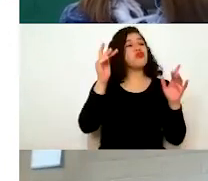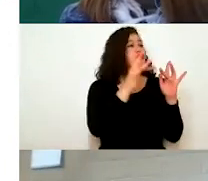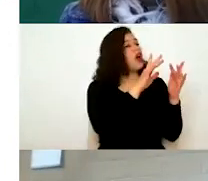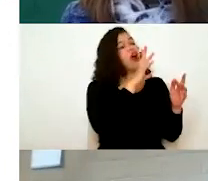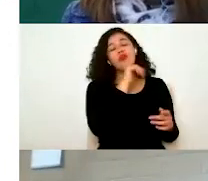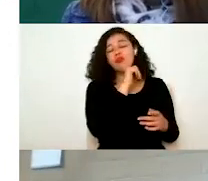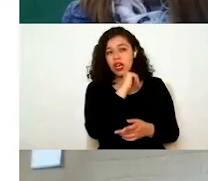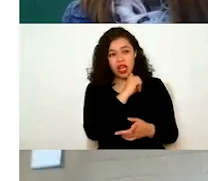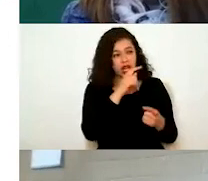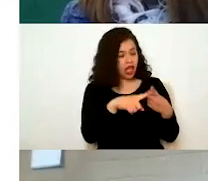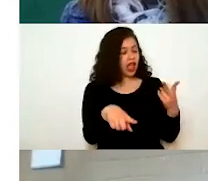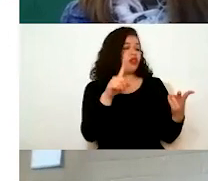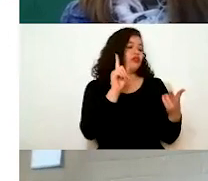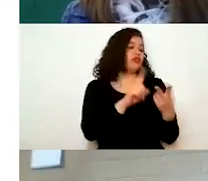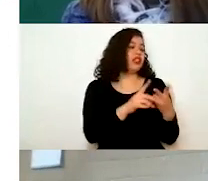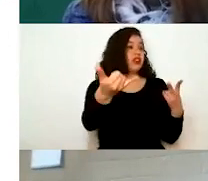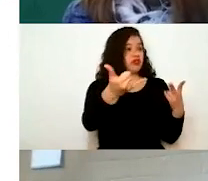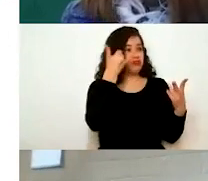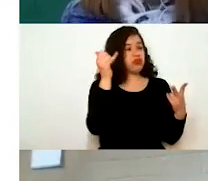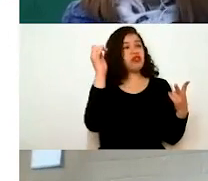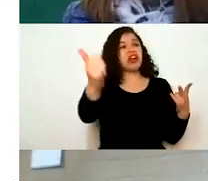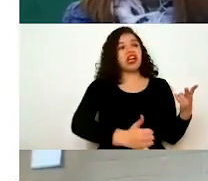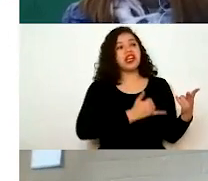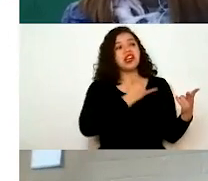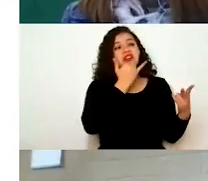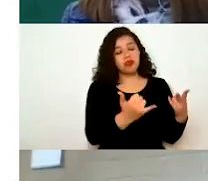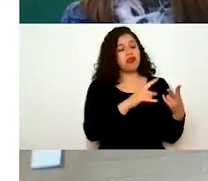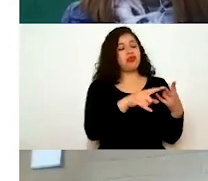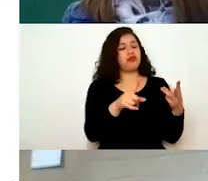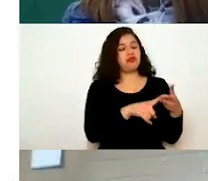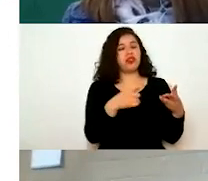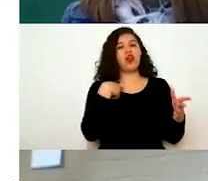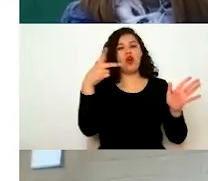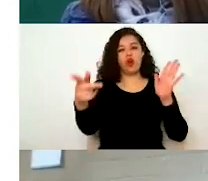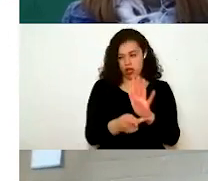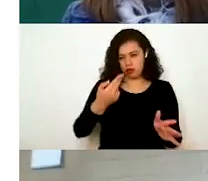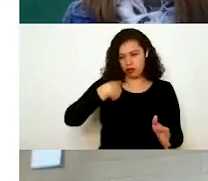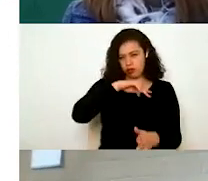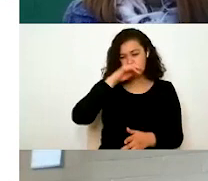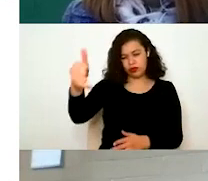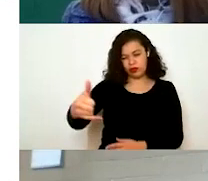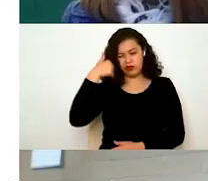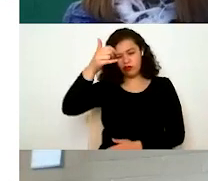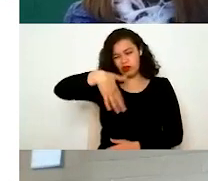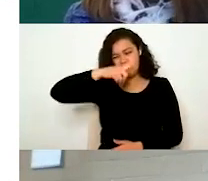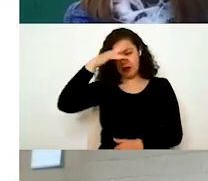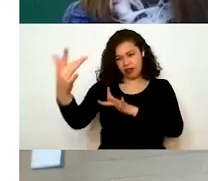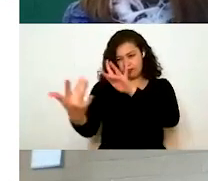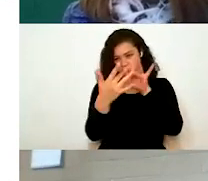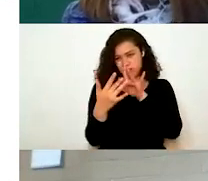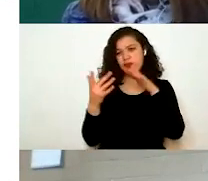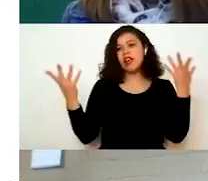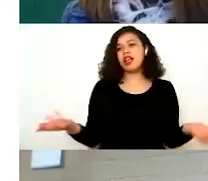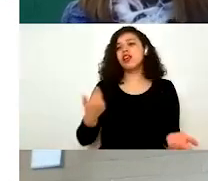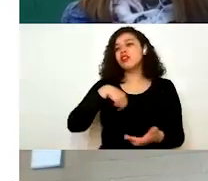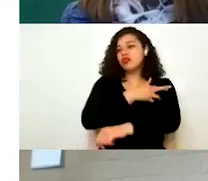el teléfono no es el correcto. Bueno, los intentamos nuevamente contactar nosotros para dar el enlace y poderles darles